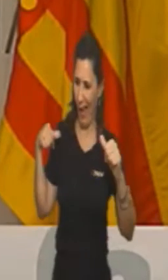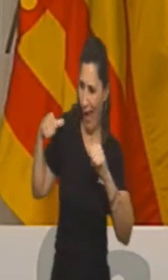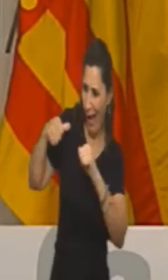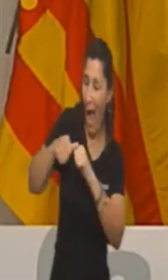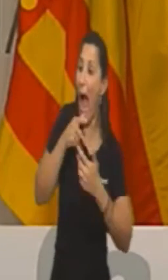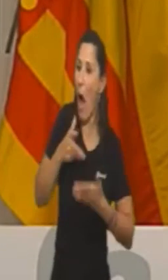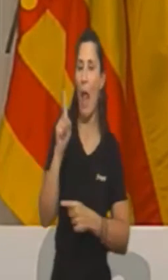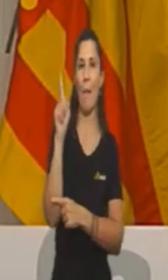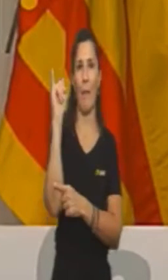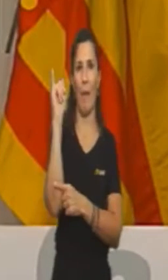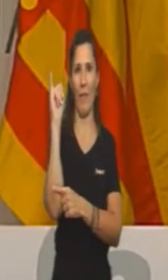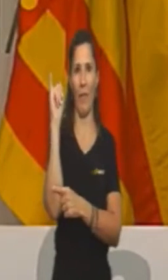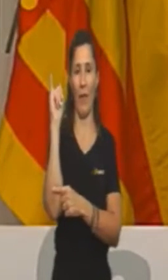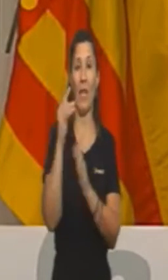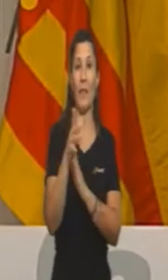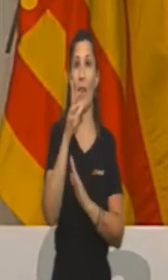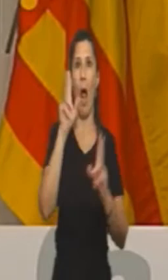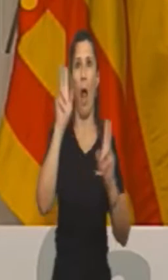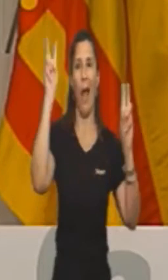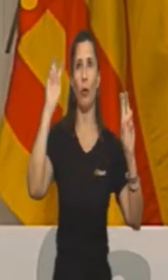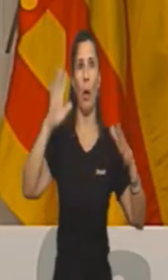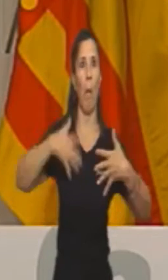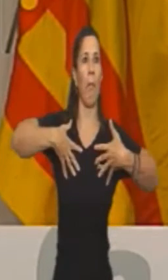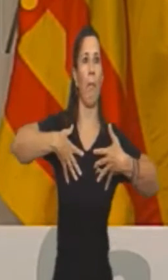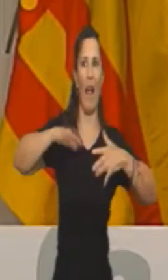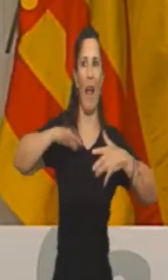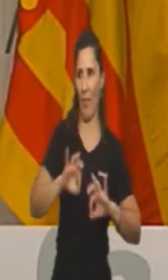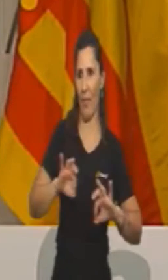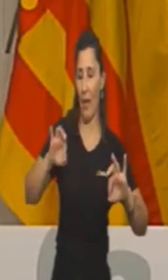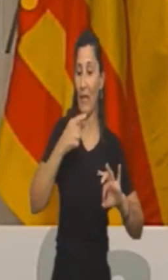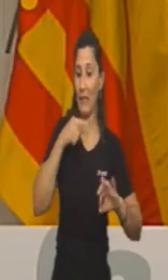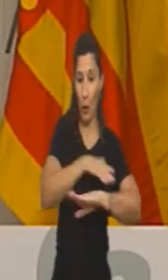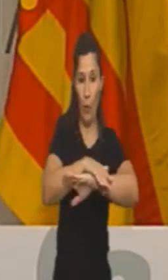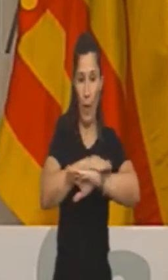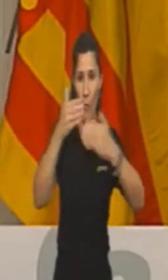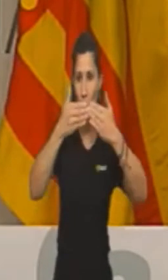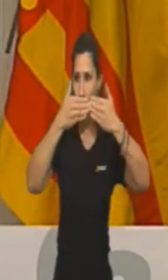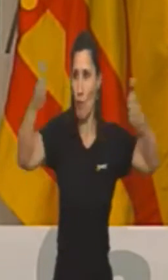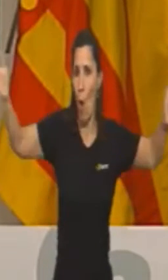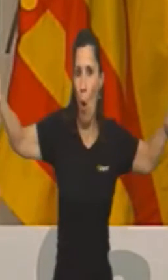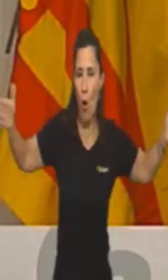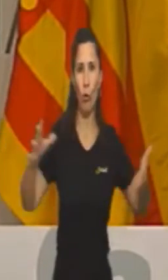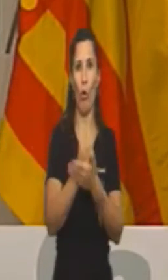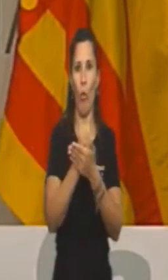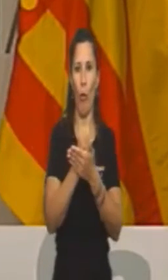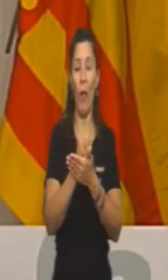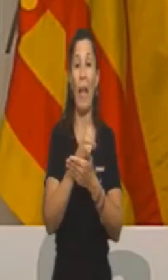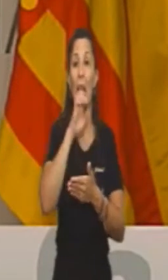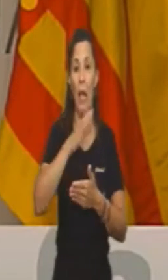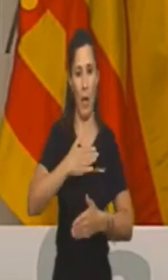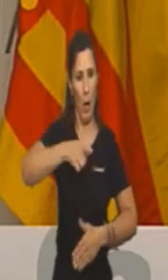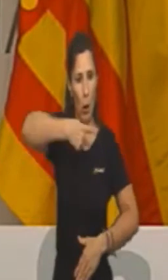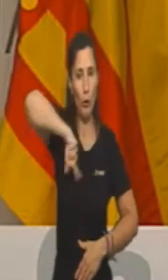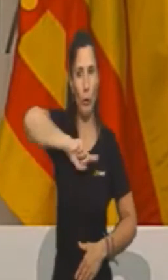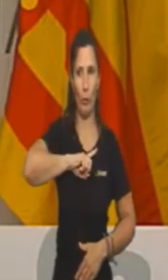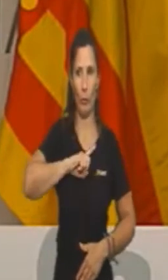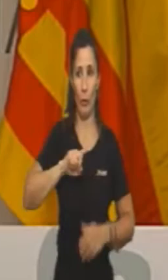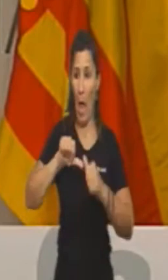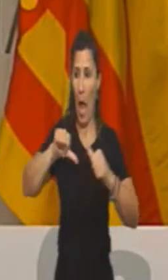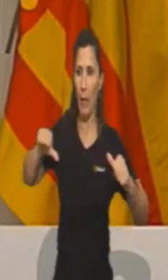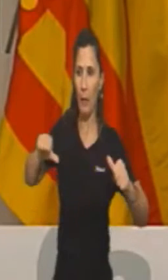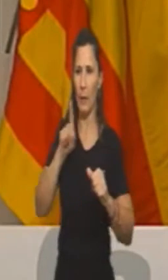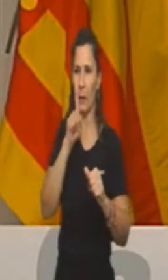se publica. Así que aquí nadie ha destapado nada. Si esto es el Gobierno del destape, si aquí lo destapamos todos nosotros. Entonces,